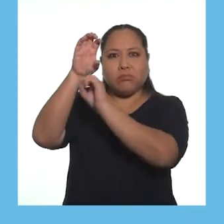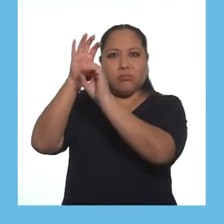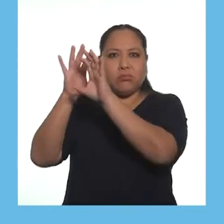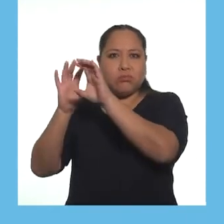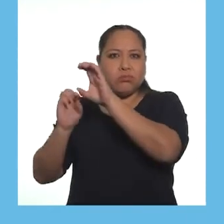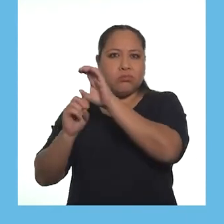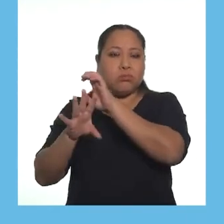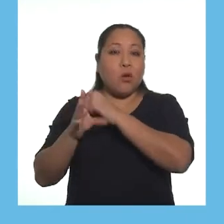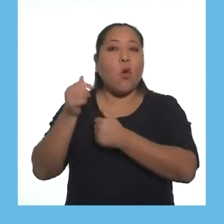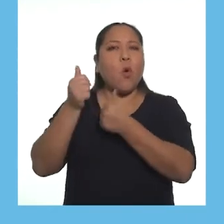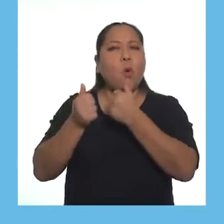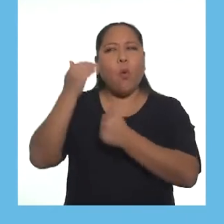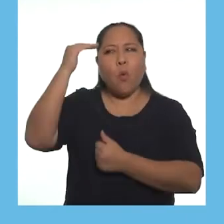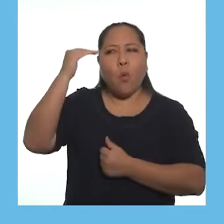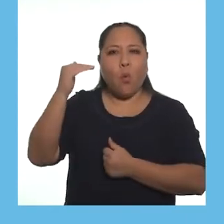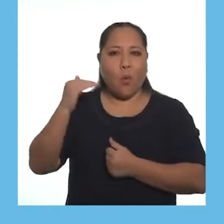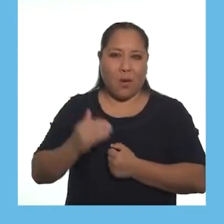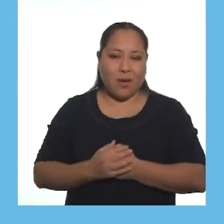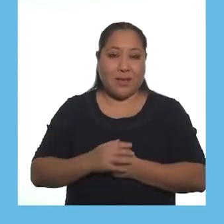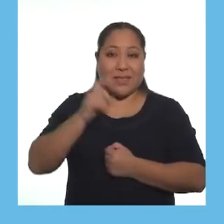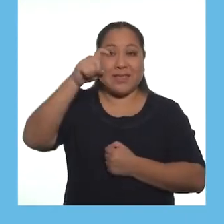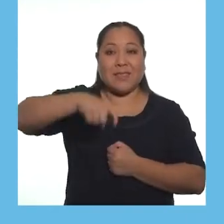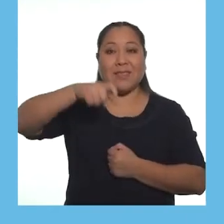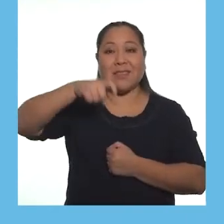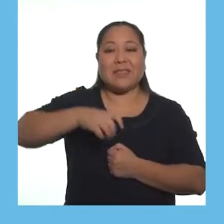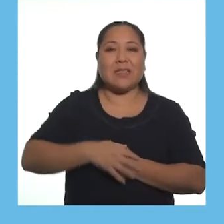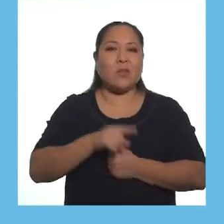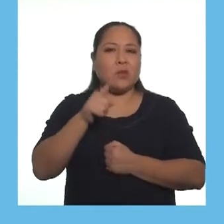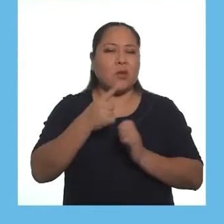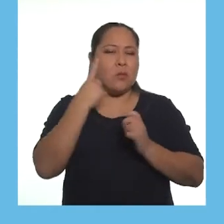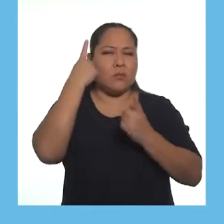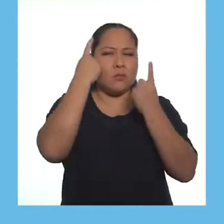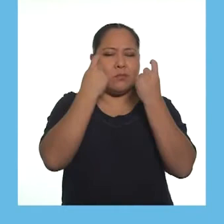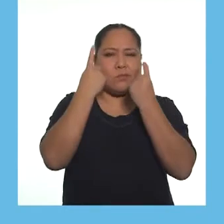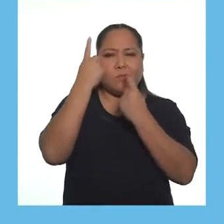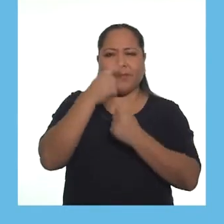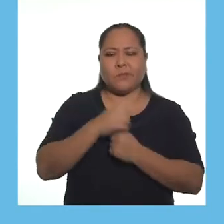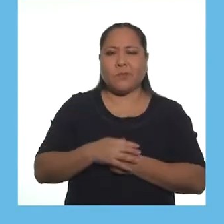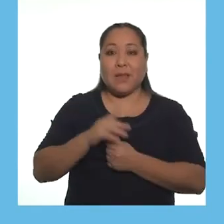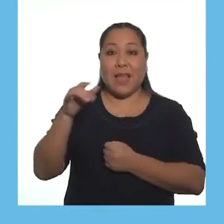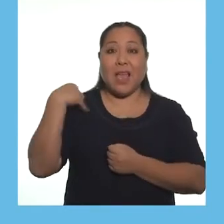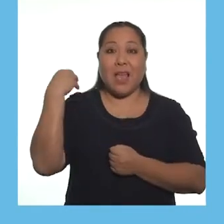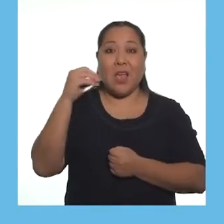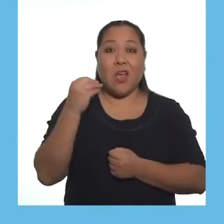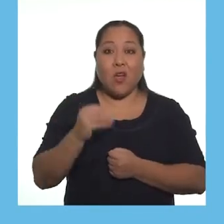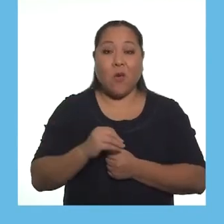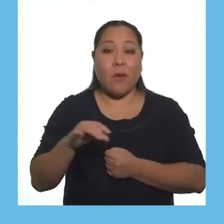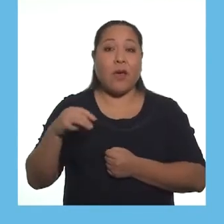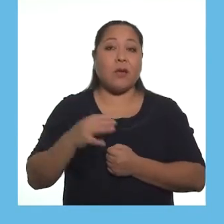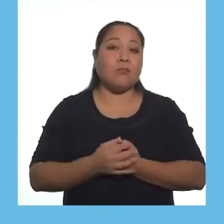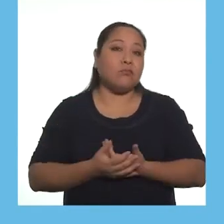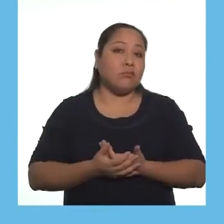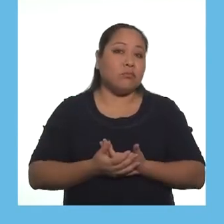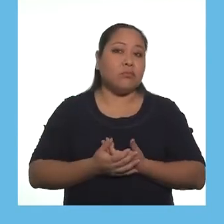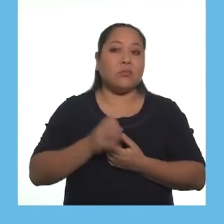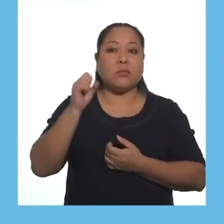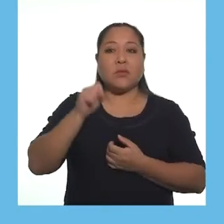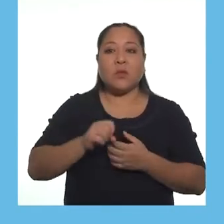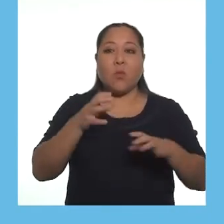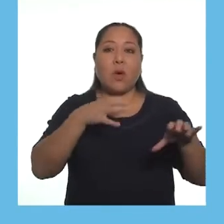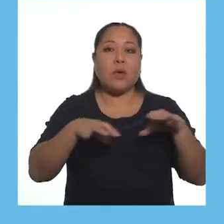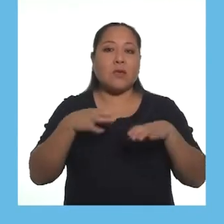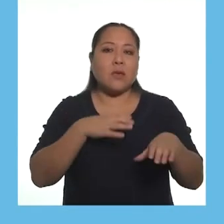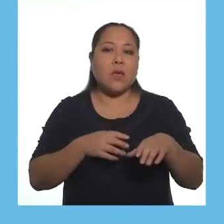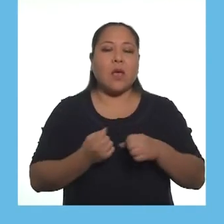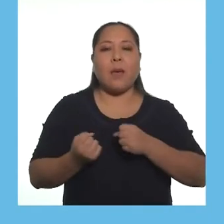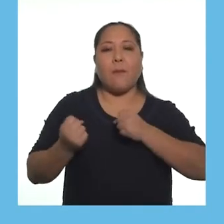que se puedan ubicar en una luz del semáforo del progreso, es necesario que se pregunten si su adolescente o joven